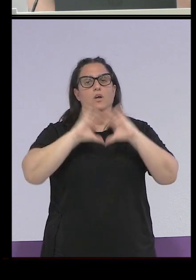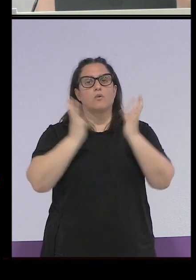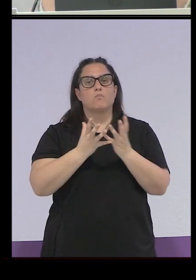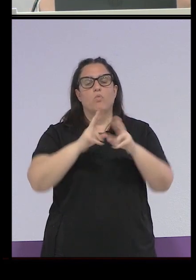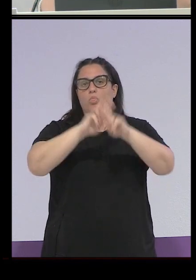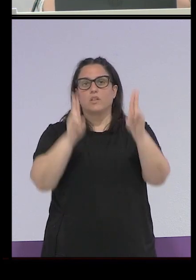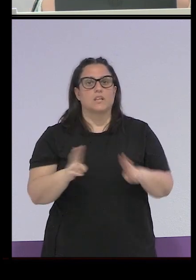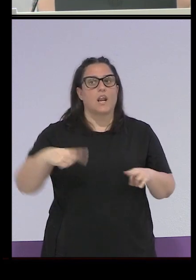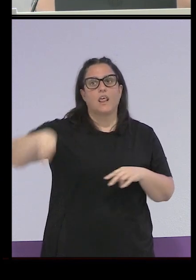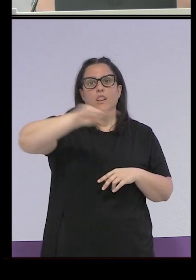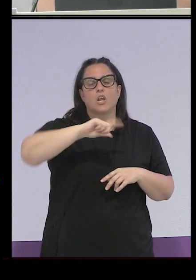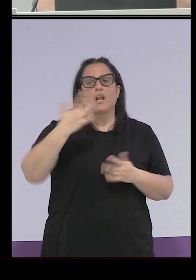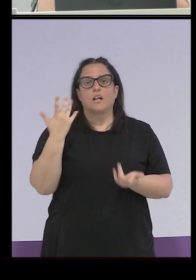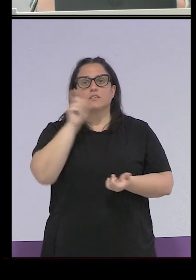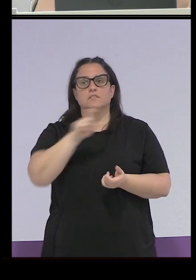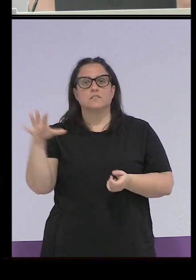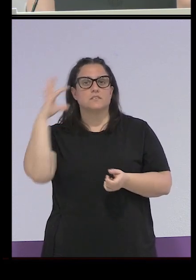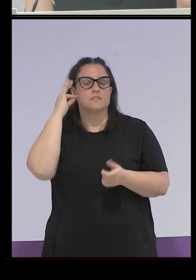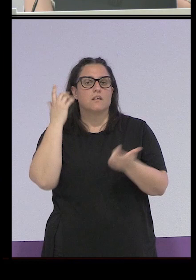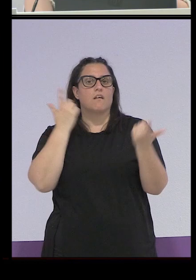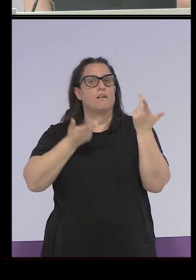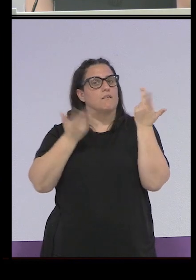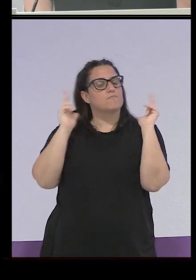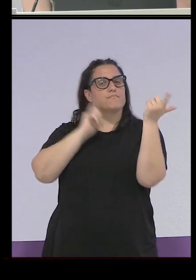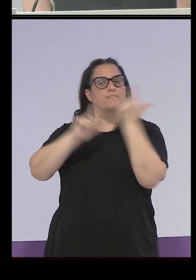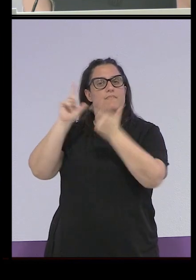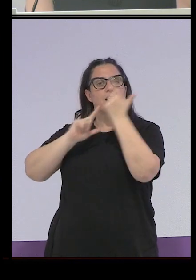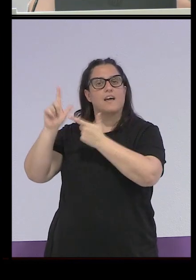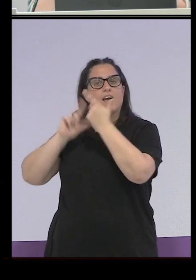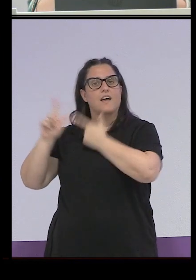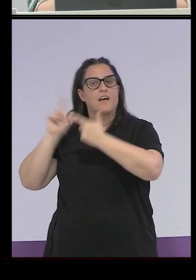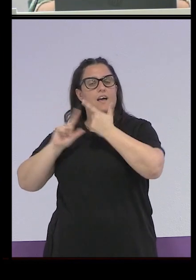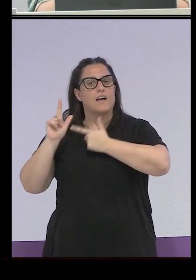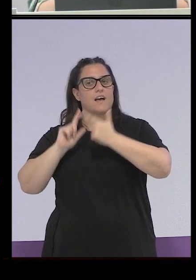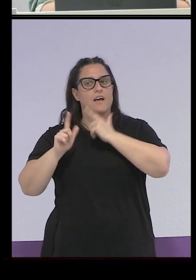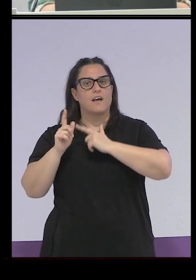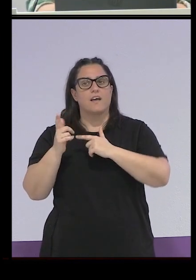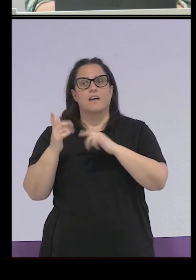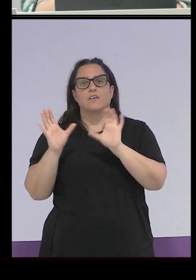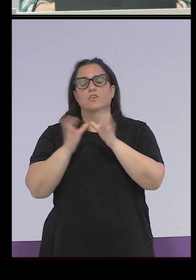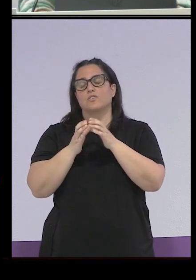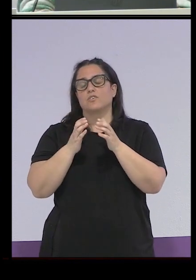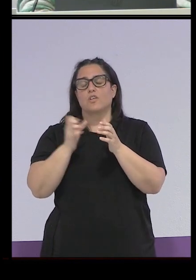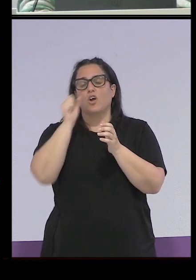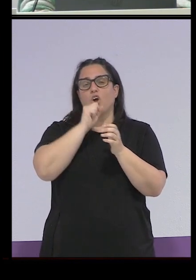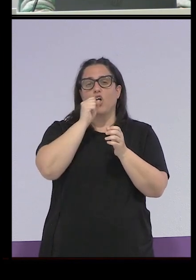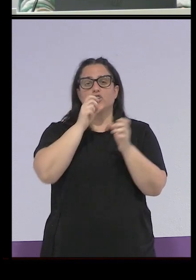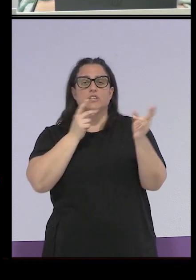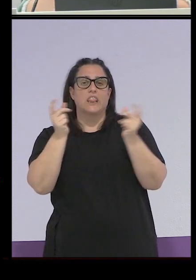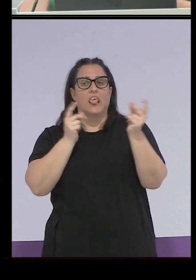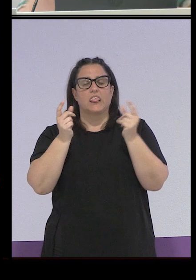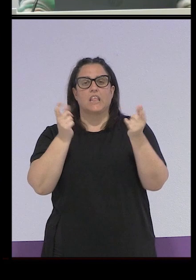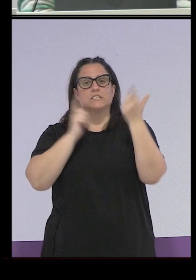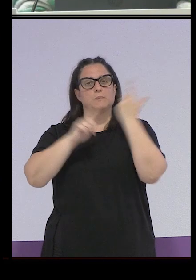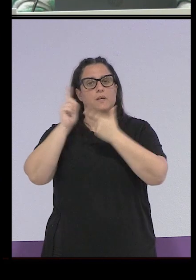ellas las empezaron a dejar viajar por todo el mundo con su regiduría de los coros y las danzas, ¿no?, y viajaron por todo el